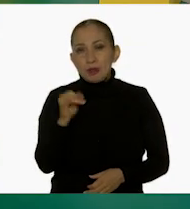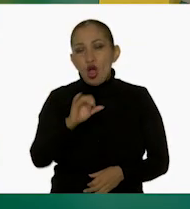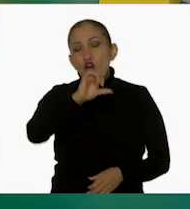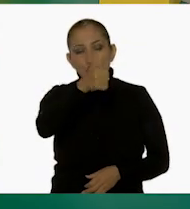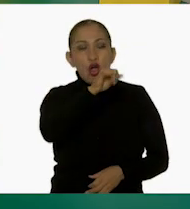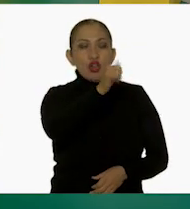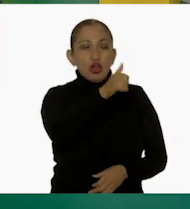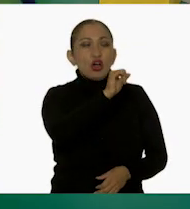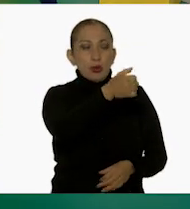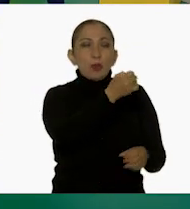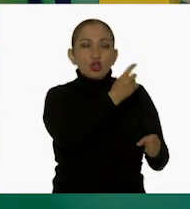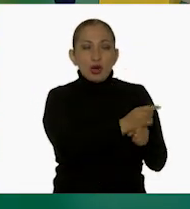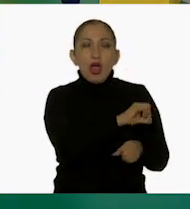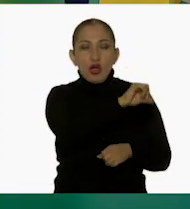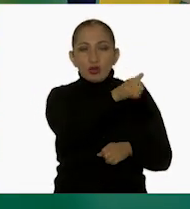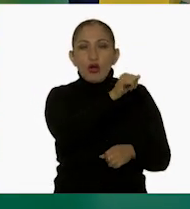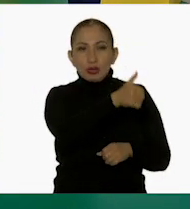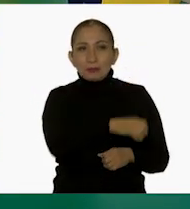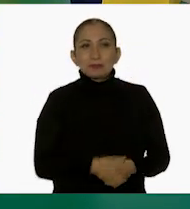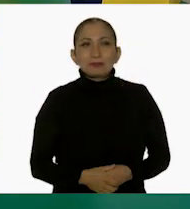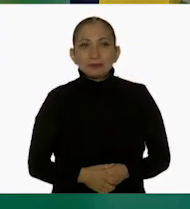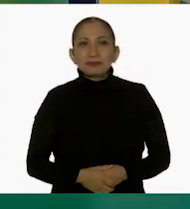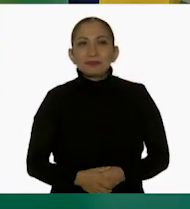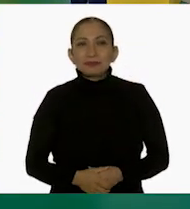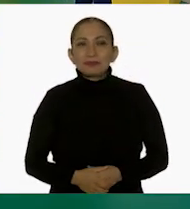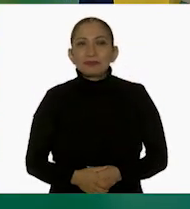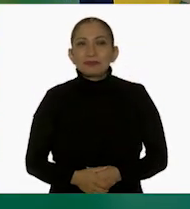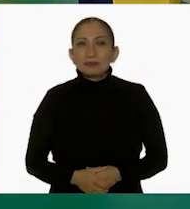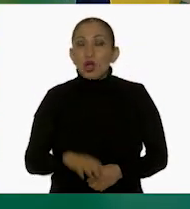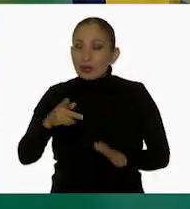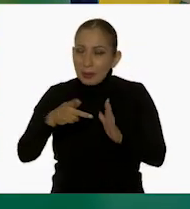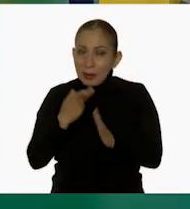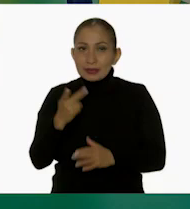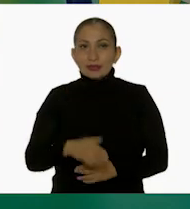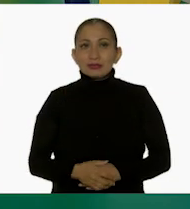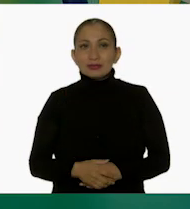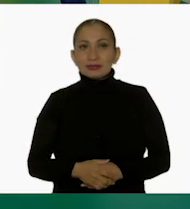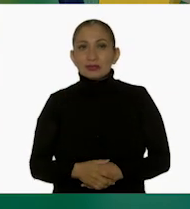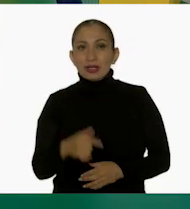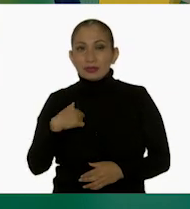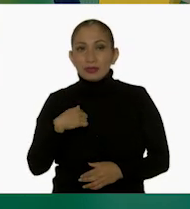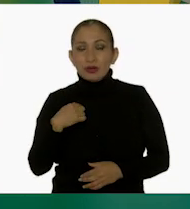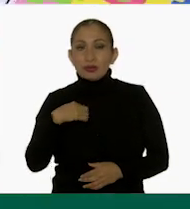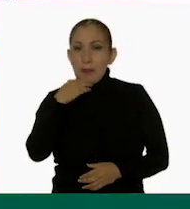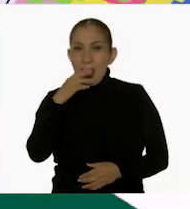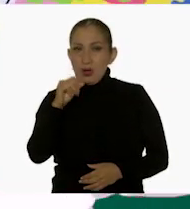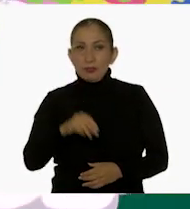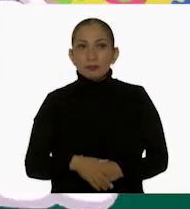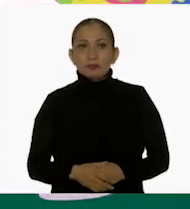oportunidad! ¡Otra oportunidad! Ok. Nuevamente. Aquí para que no diga que hago trampa.